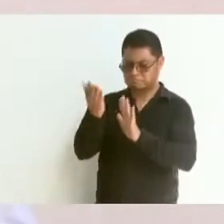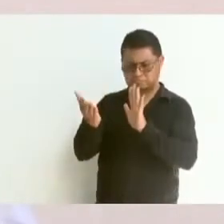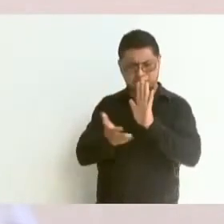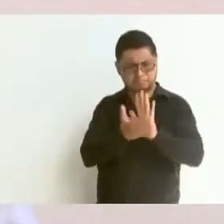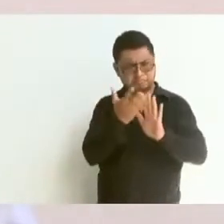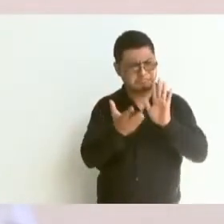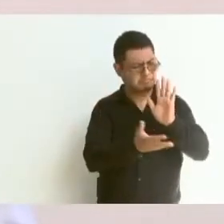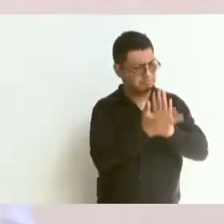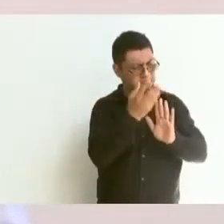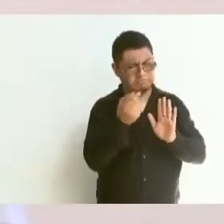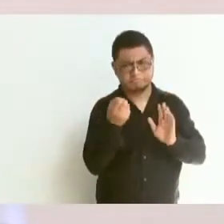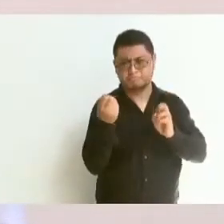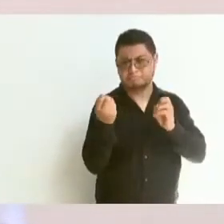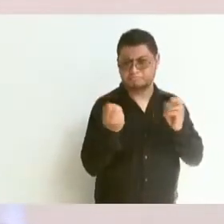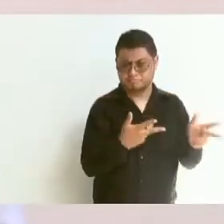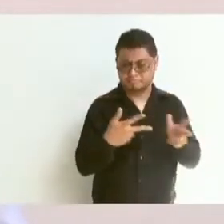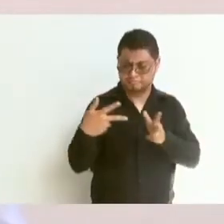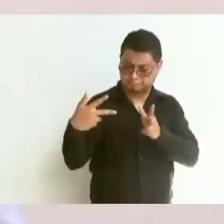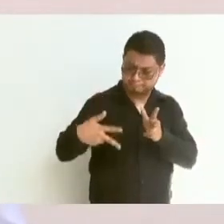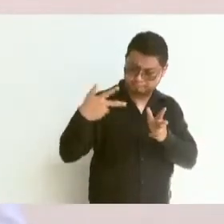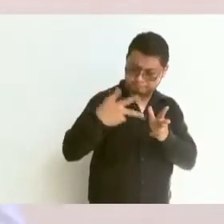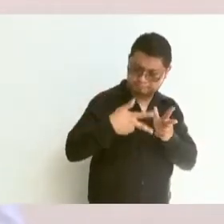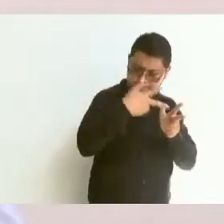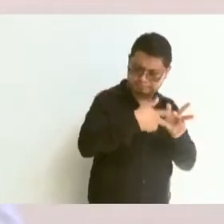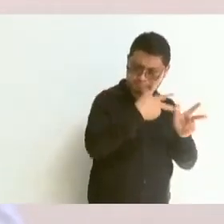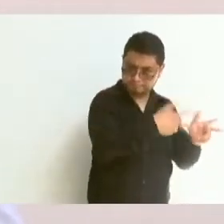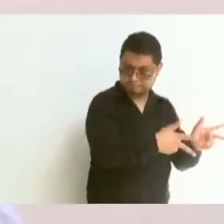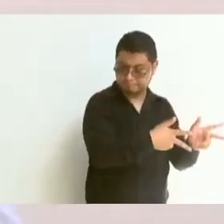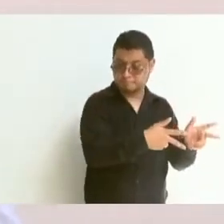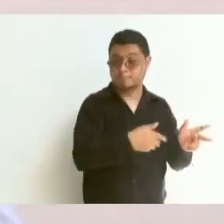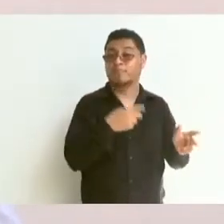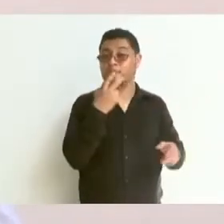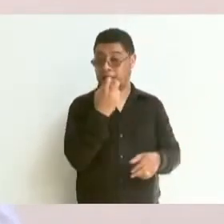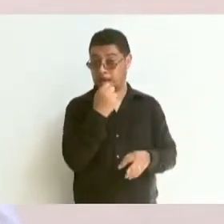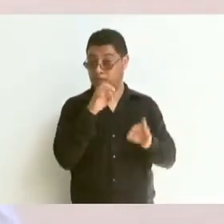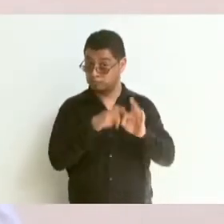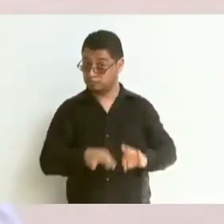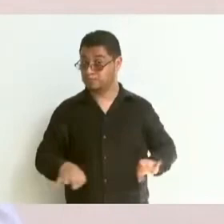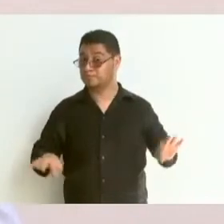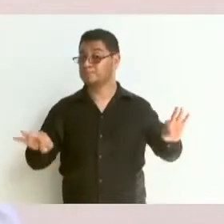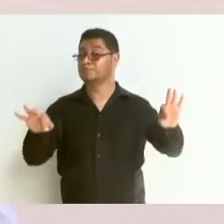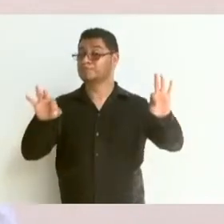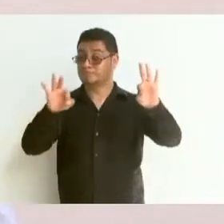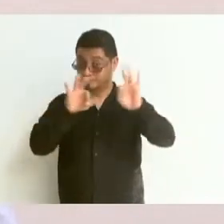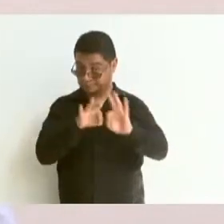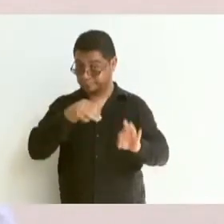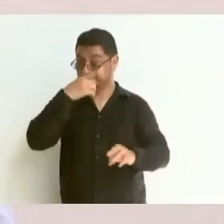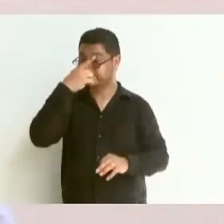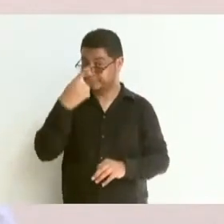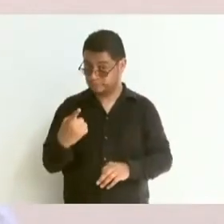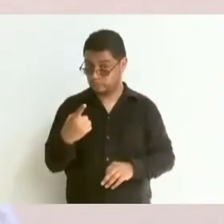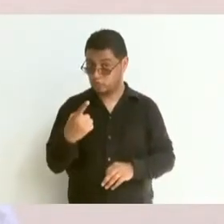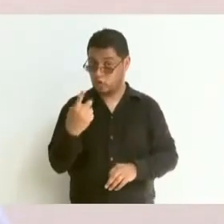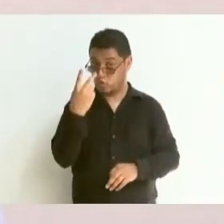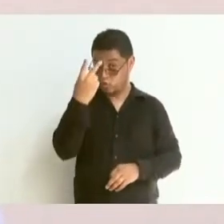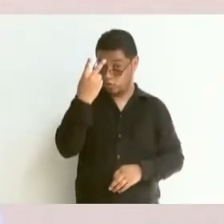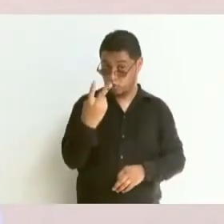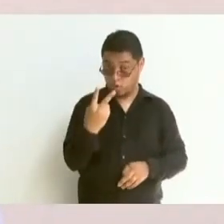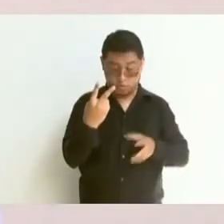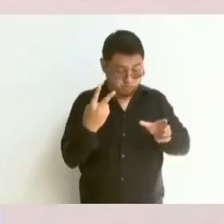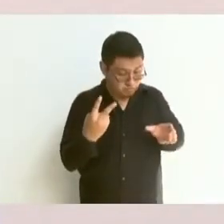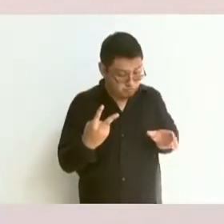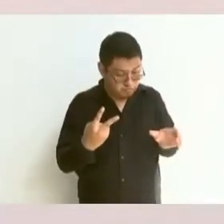para la vía del tren. Es importante también subrayar que se trata de dos vías